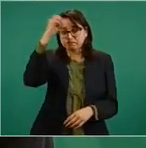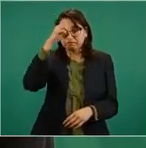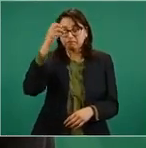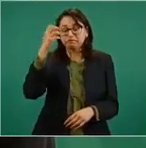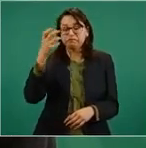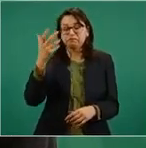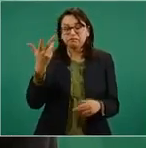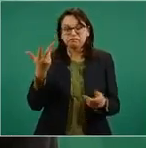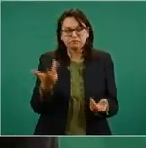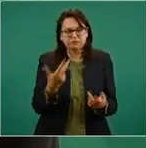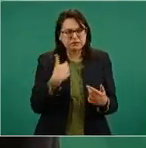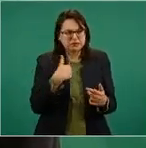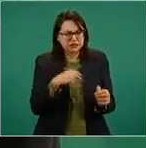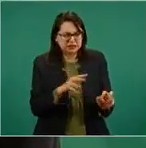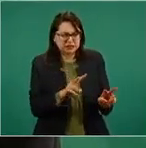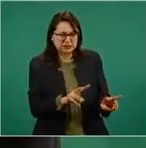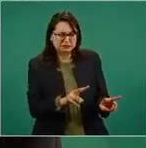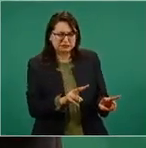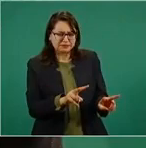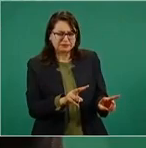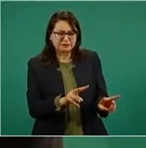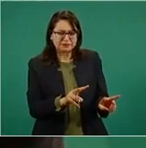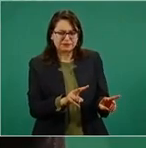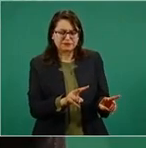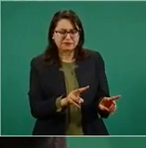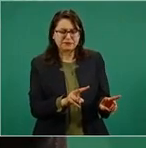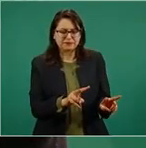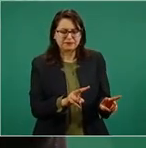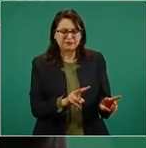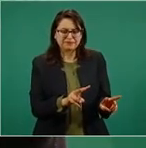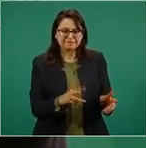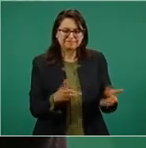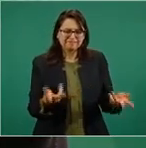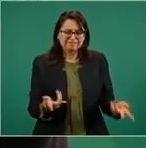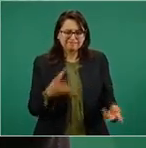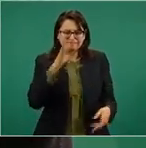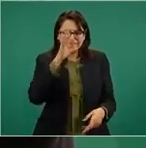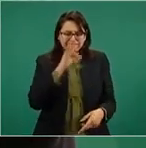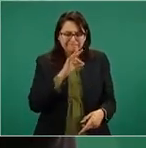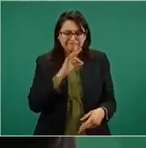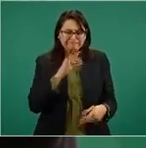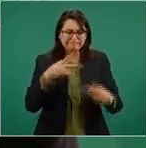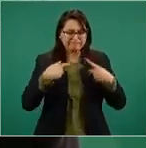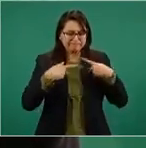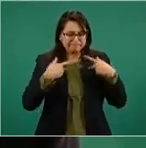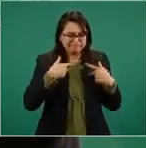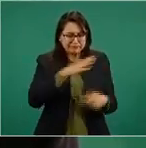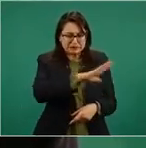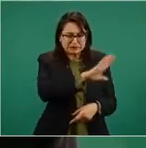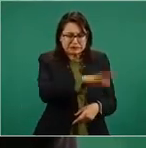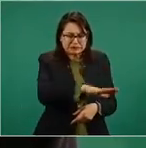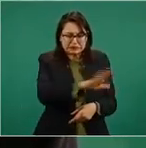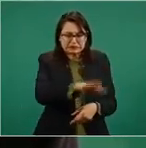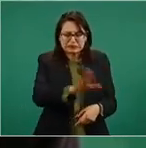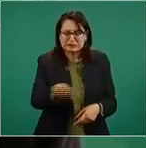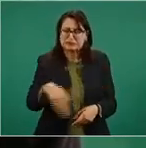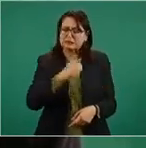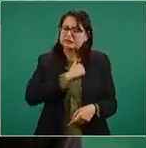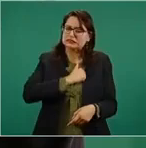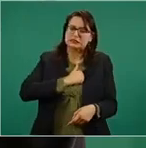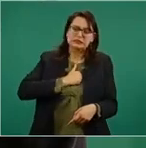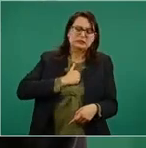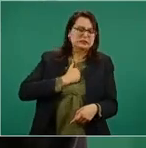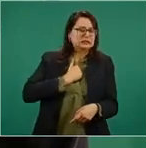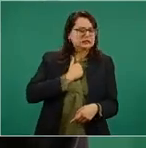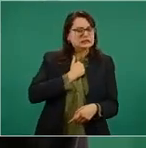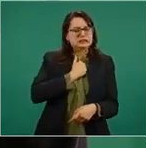que se pierdan vidas humanas, en eso sí